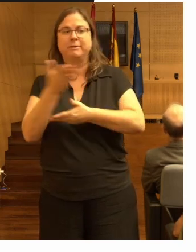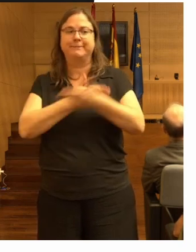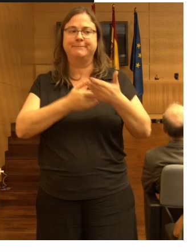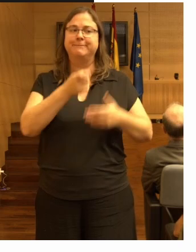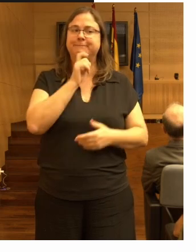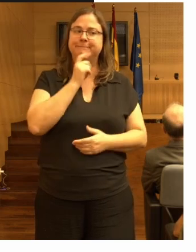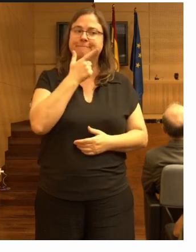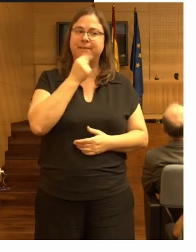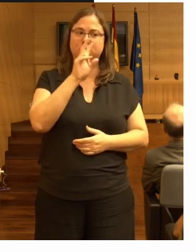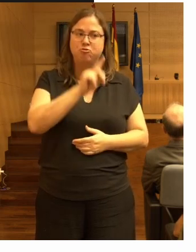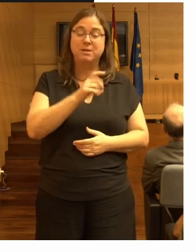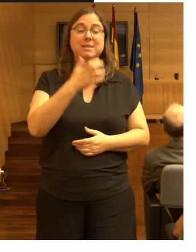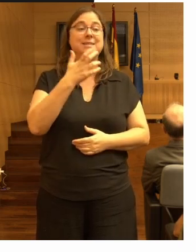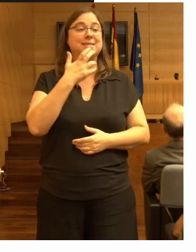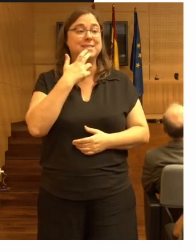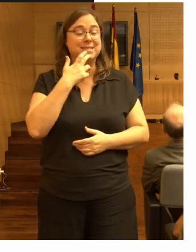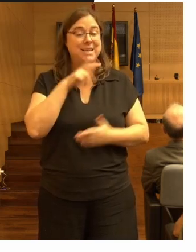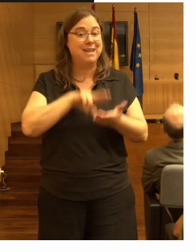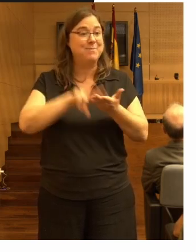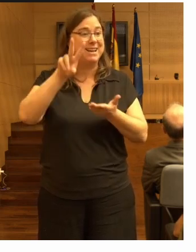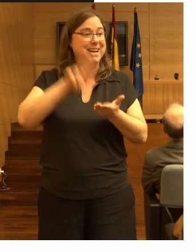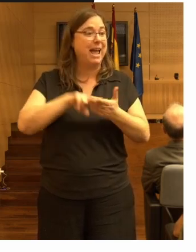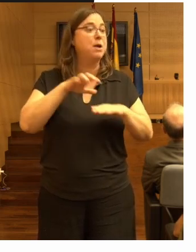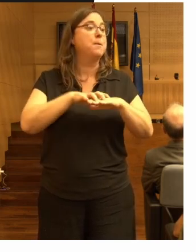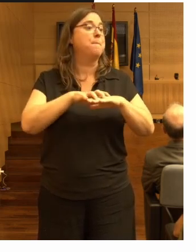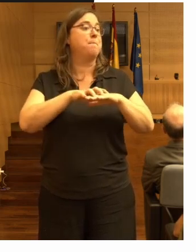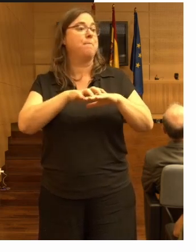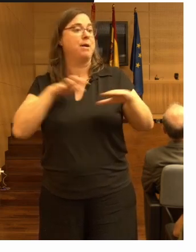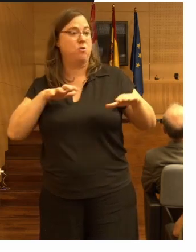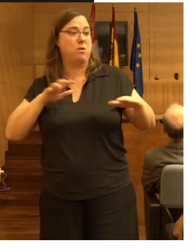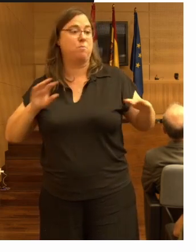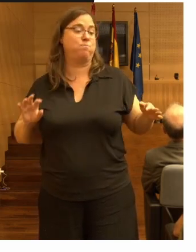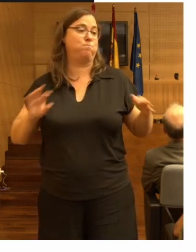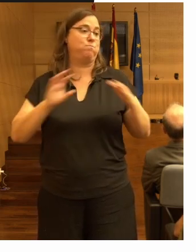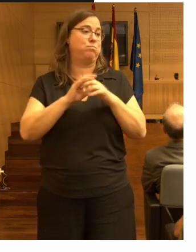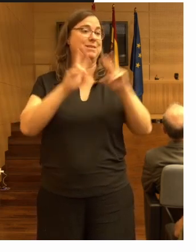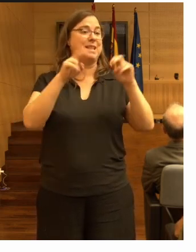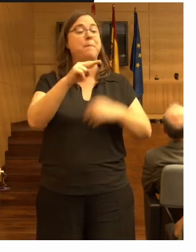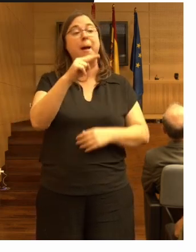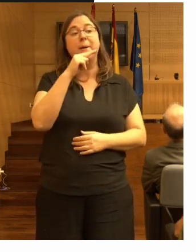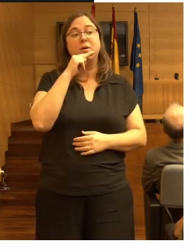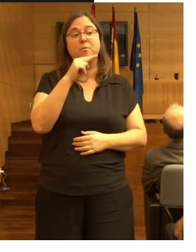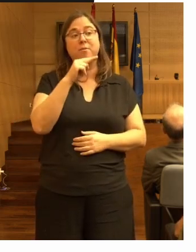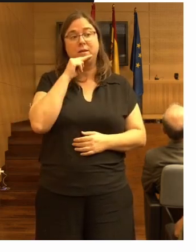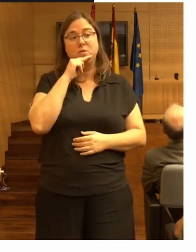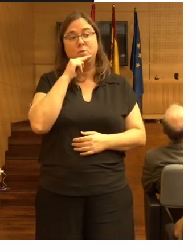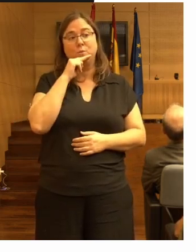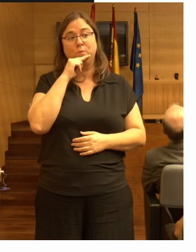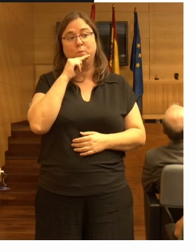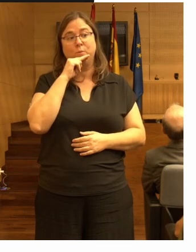pero si la mayoría de las caídas están asociadas con el baño yo diría que es que